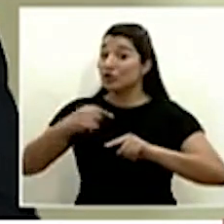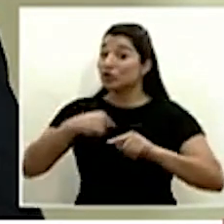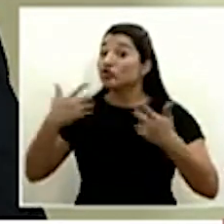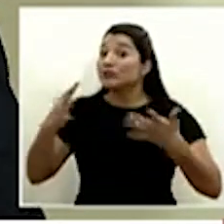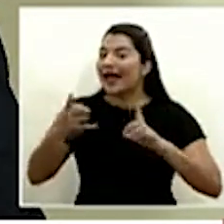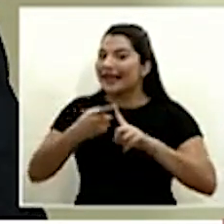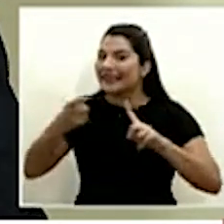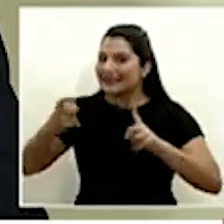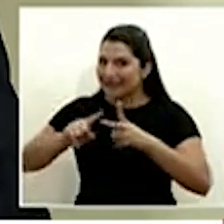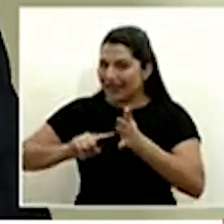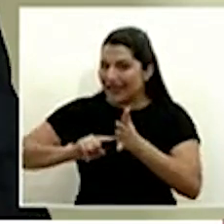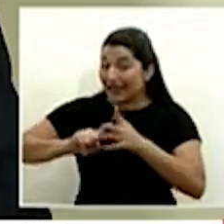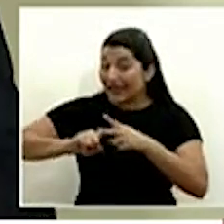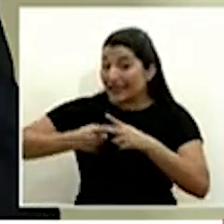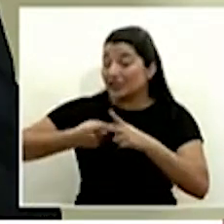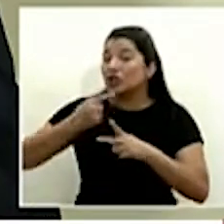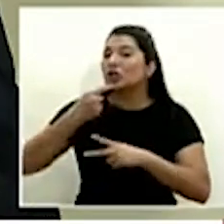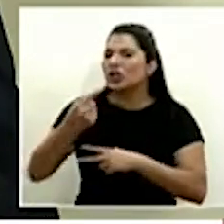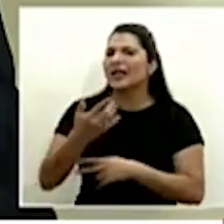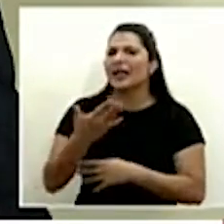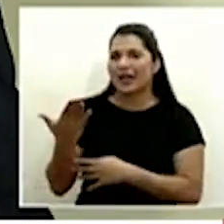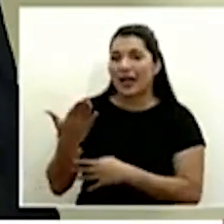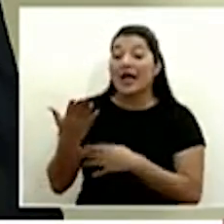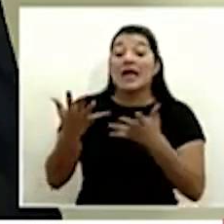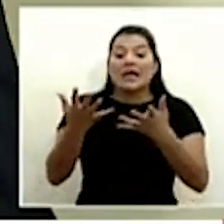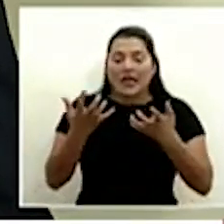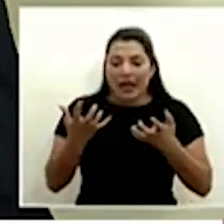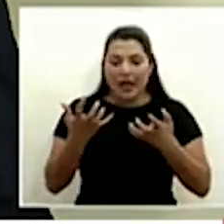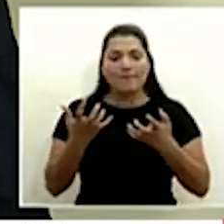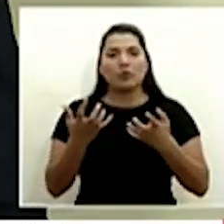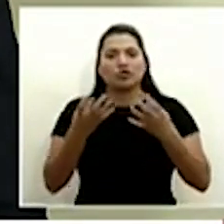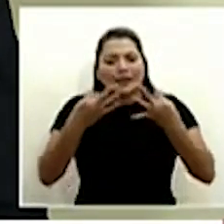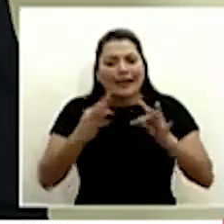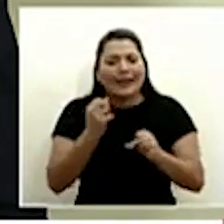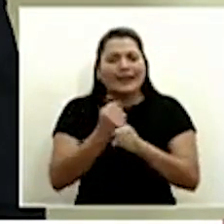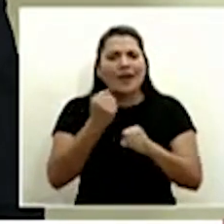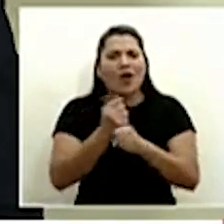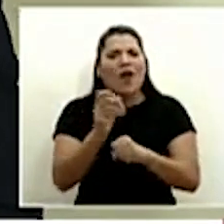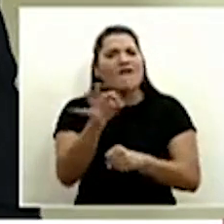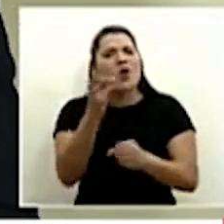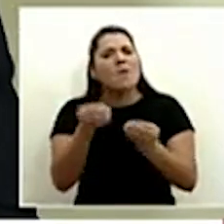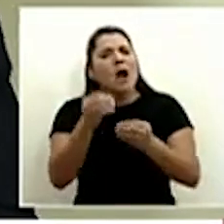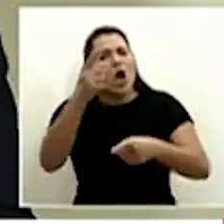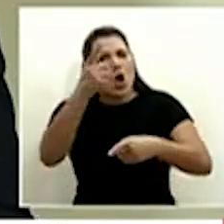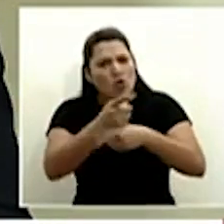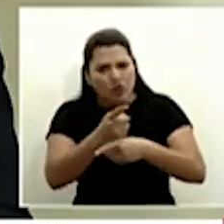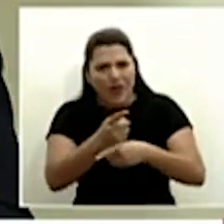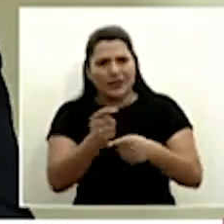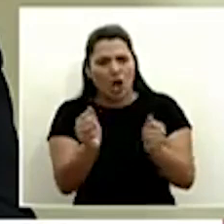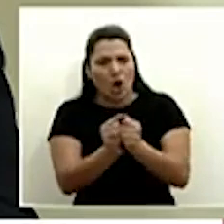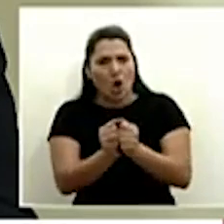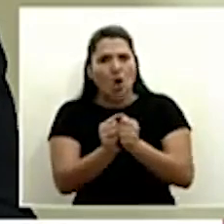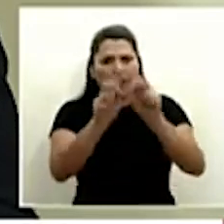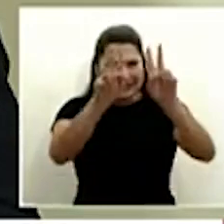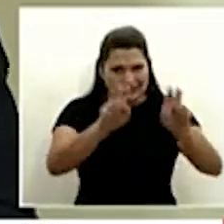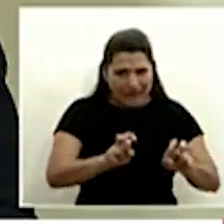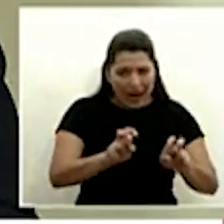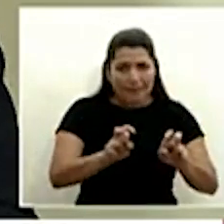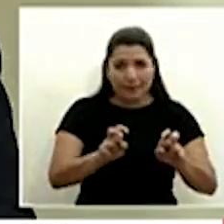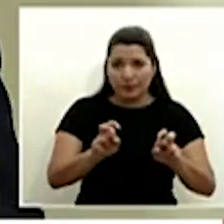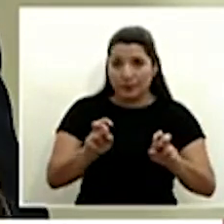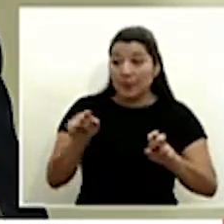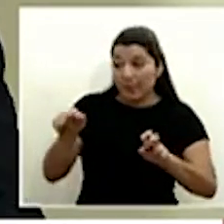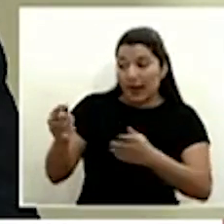desde un inicio aquí se trata de jugar de la forma más correcta jugar limpio jugar de frente con las pruebas con evidencia se la autoriza y ahora sí puede